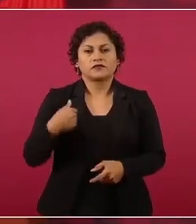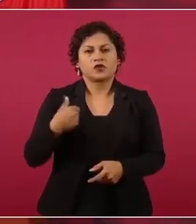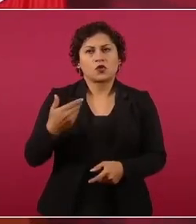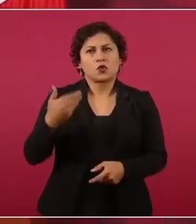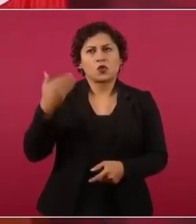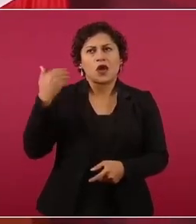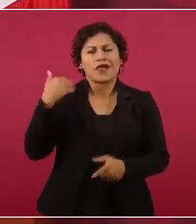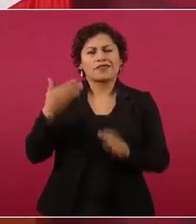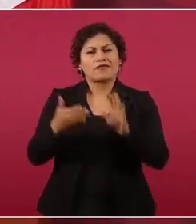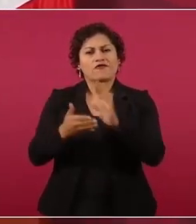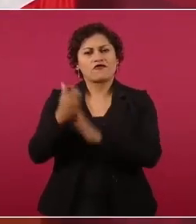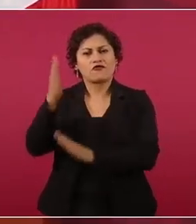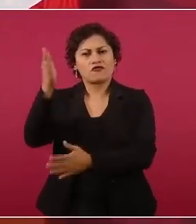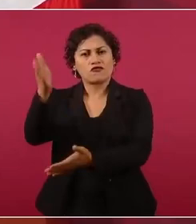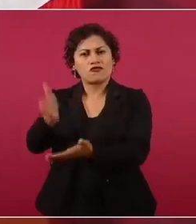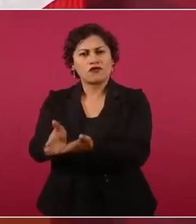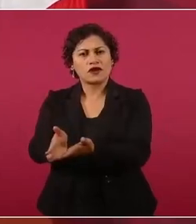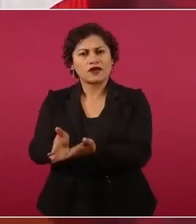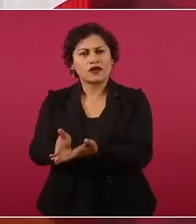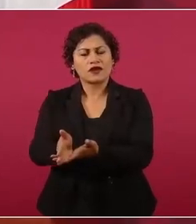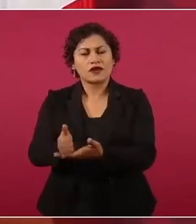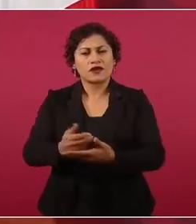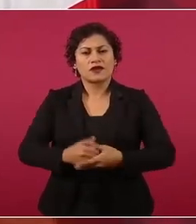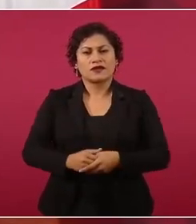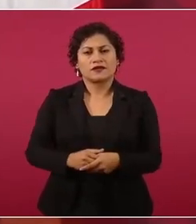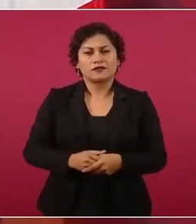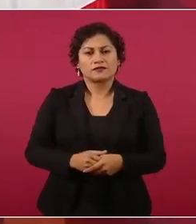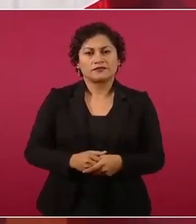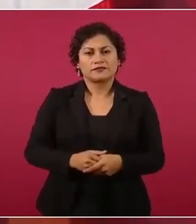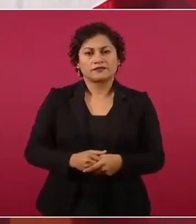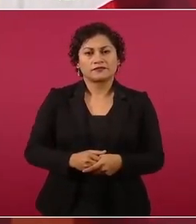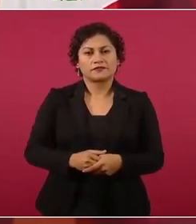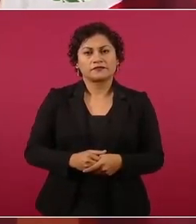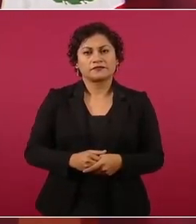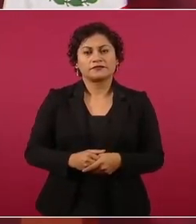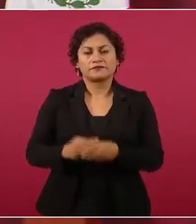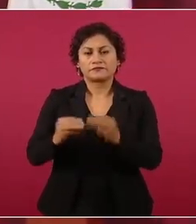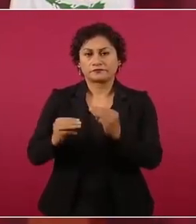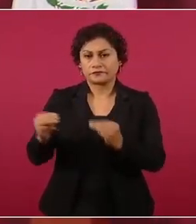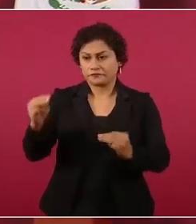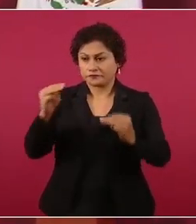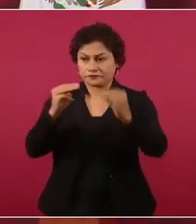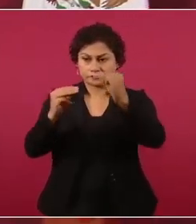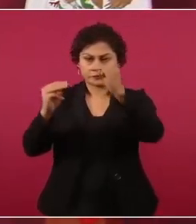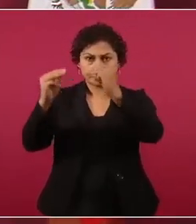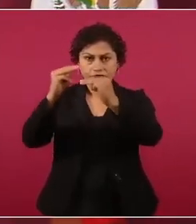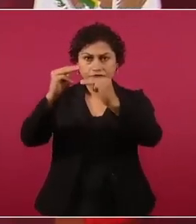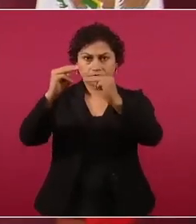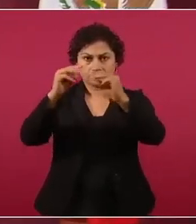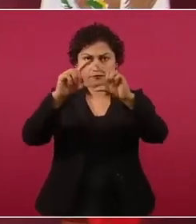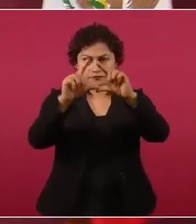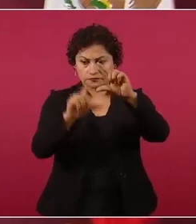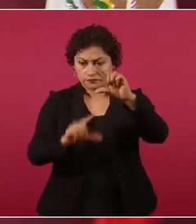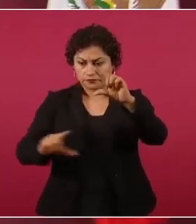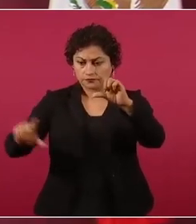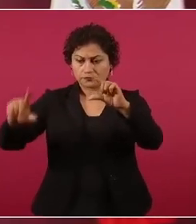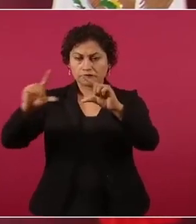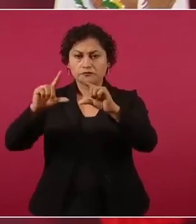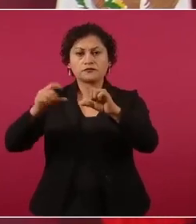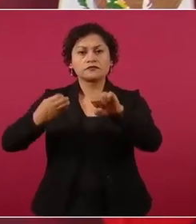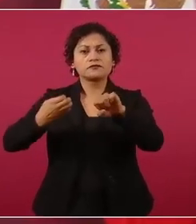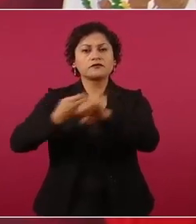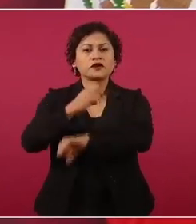estuve en la sierra de Chihuahua,